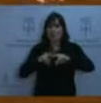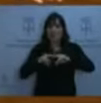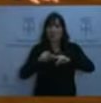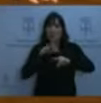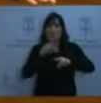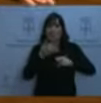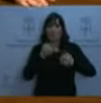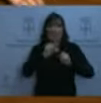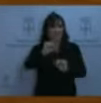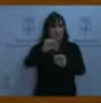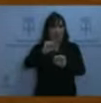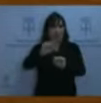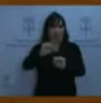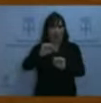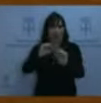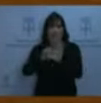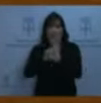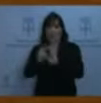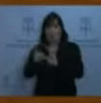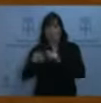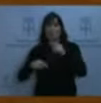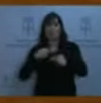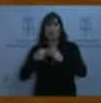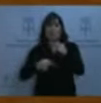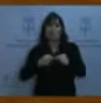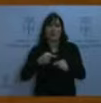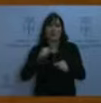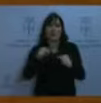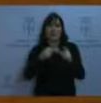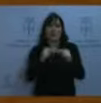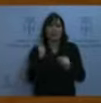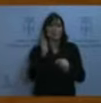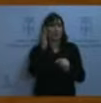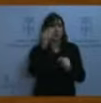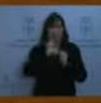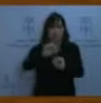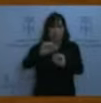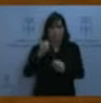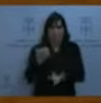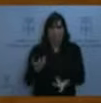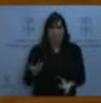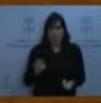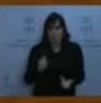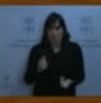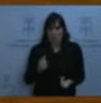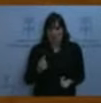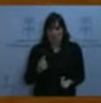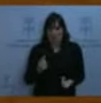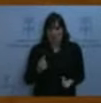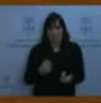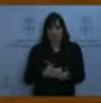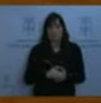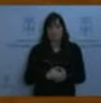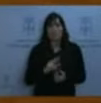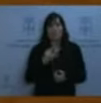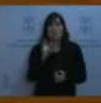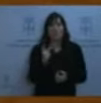para la Administración asturiana. Y el presidente así lo ha hecho. En segundo lugar, en adoptar las medidas